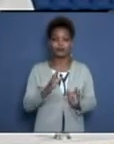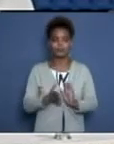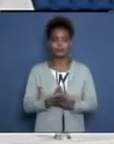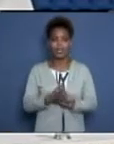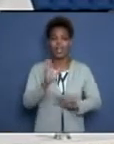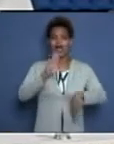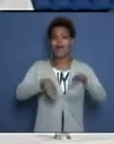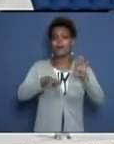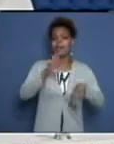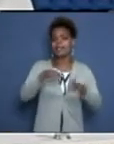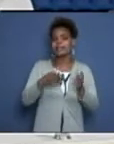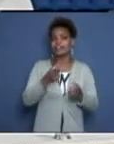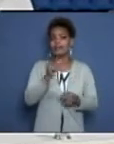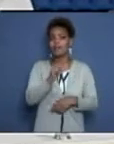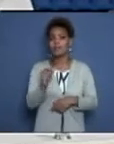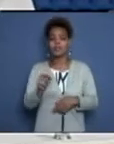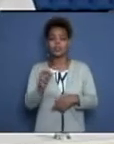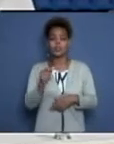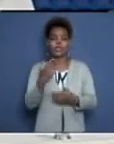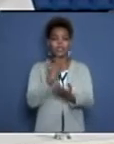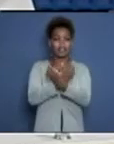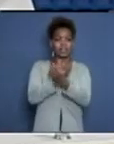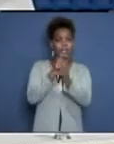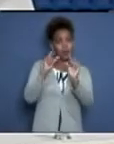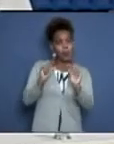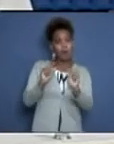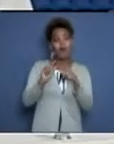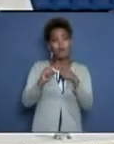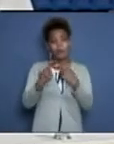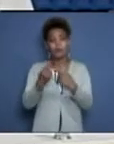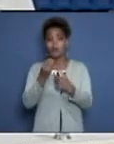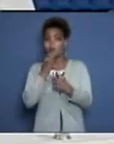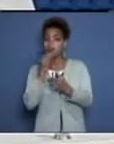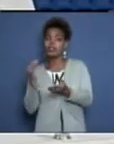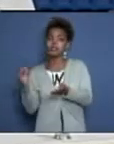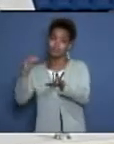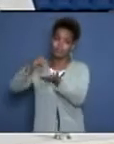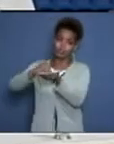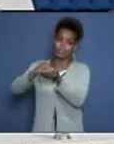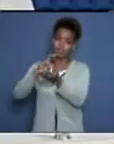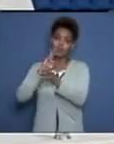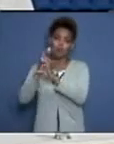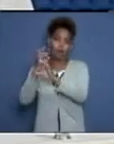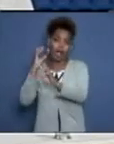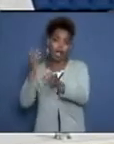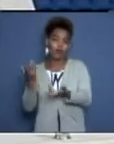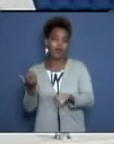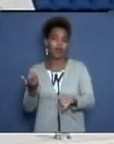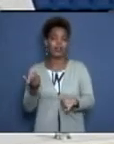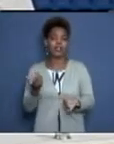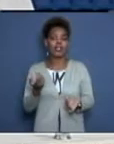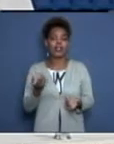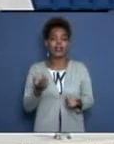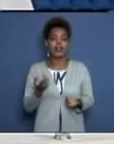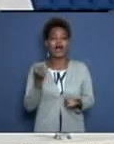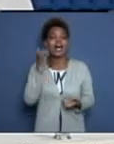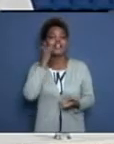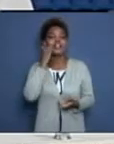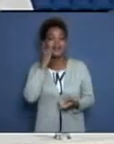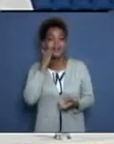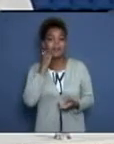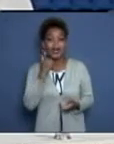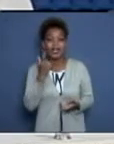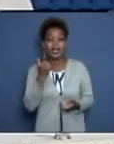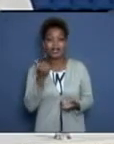veces son pacientes de moderado riesgo, pero también pueden montar en este tipo de transportación. Y también se han incorporado con nosotros las microbus,